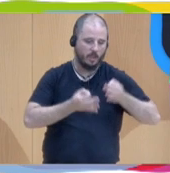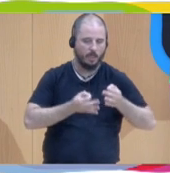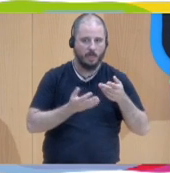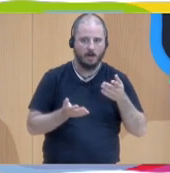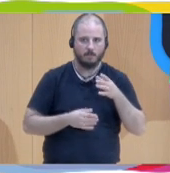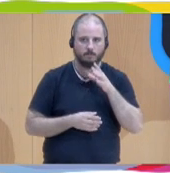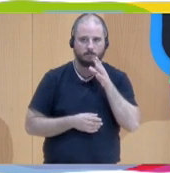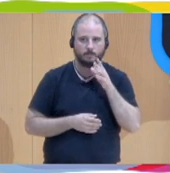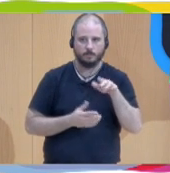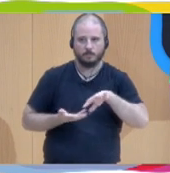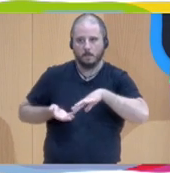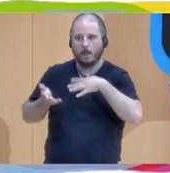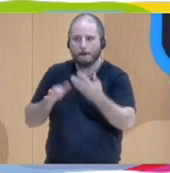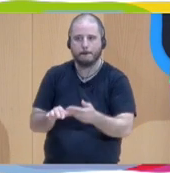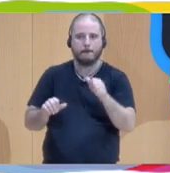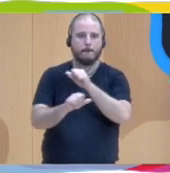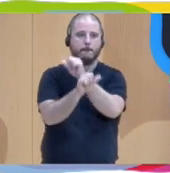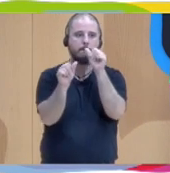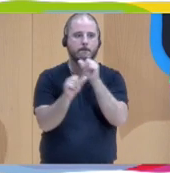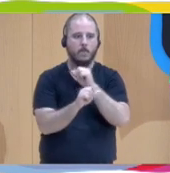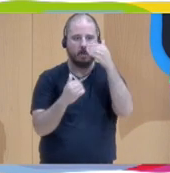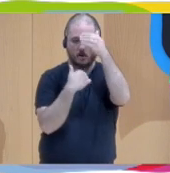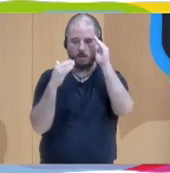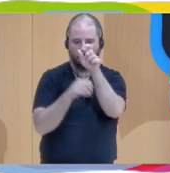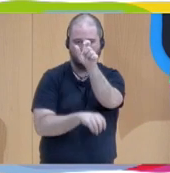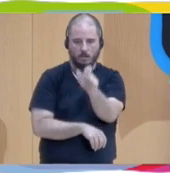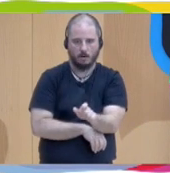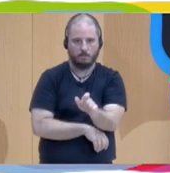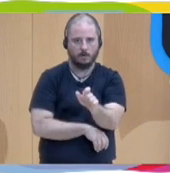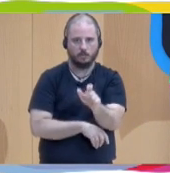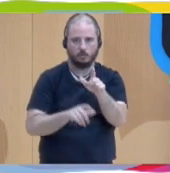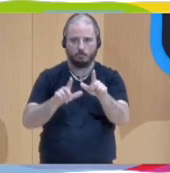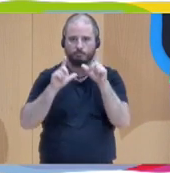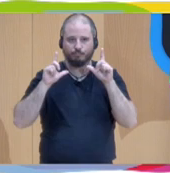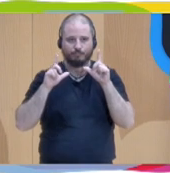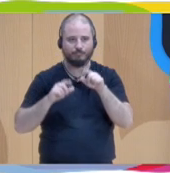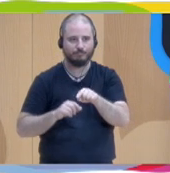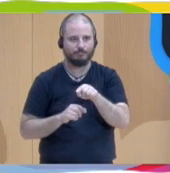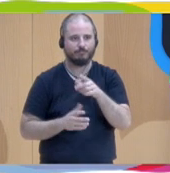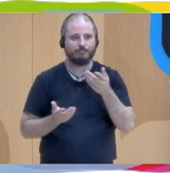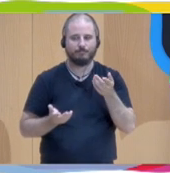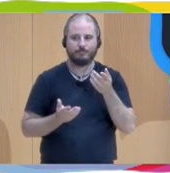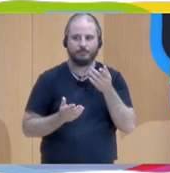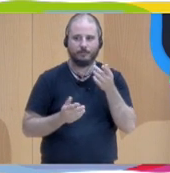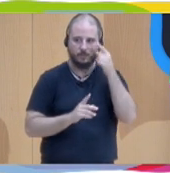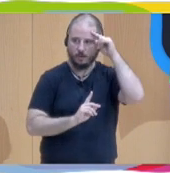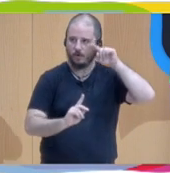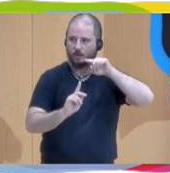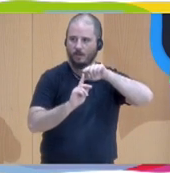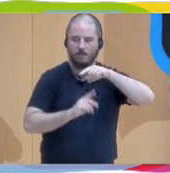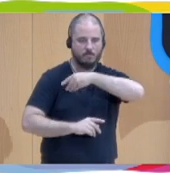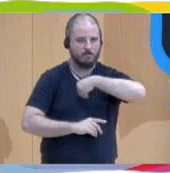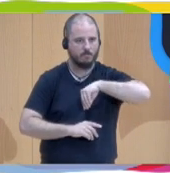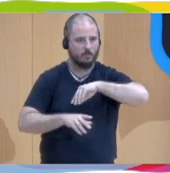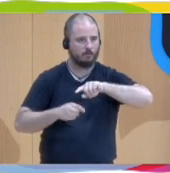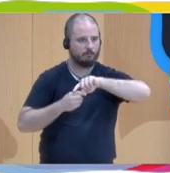modelo de atención centrado en la persona que tenemos como objetivo son varias,